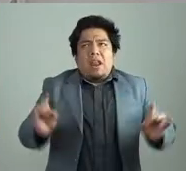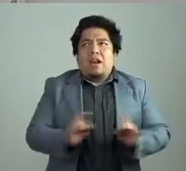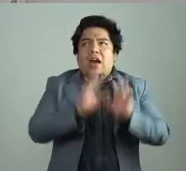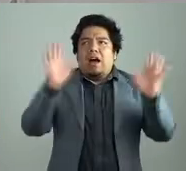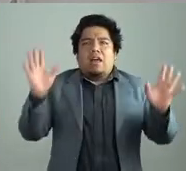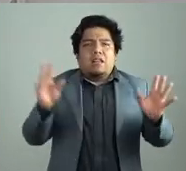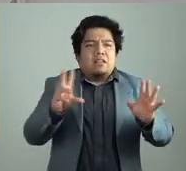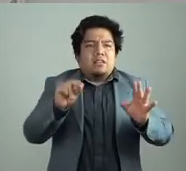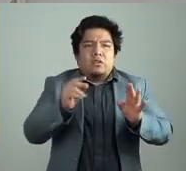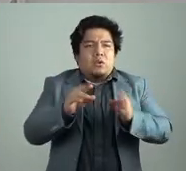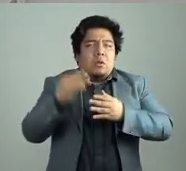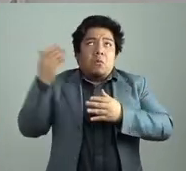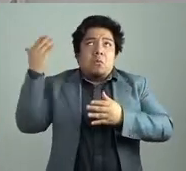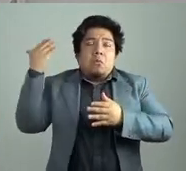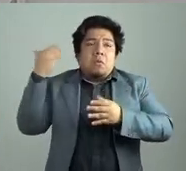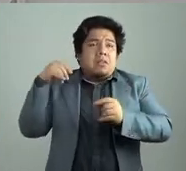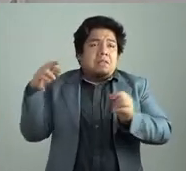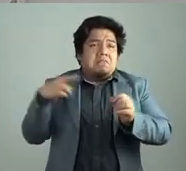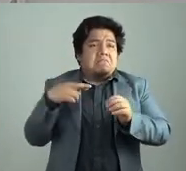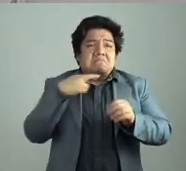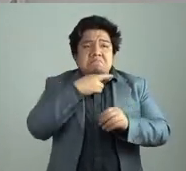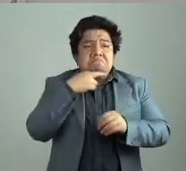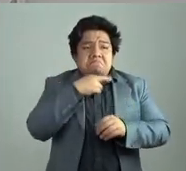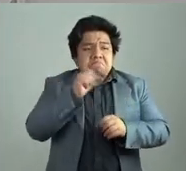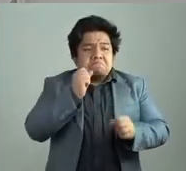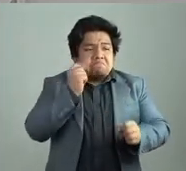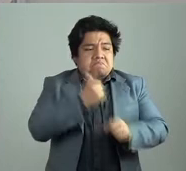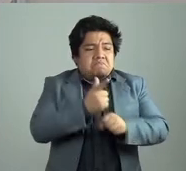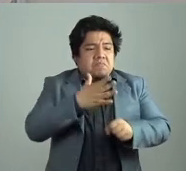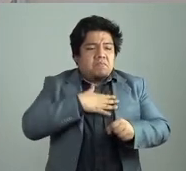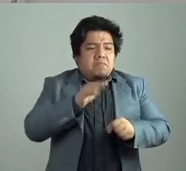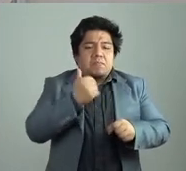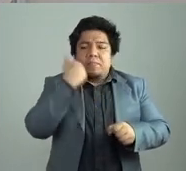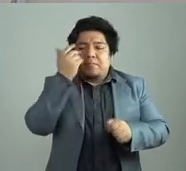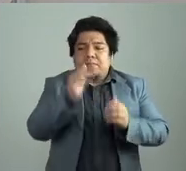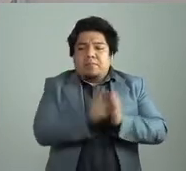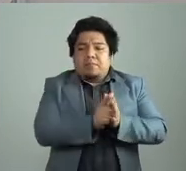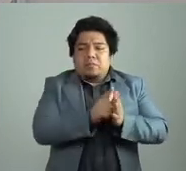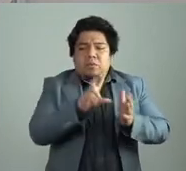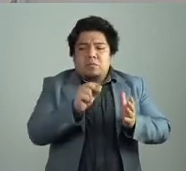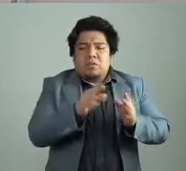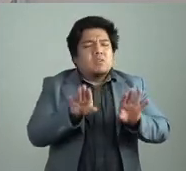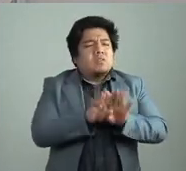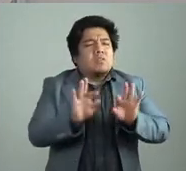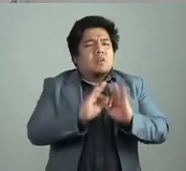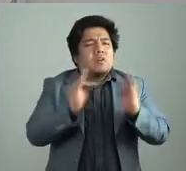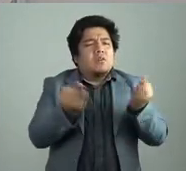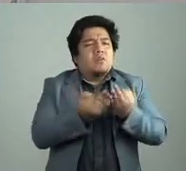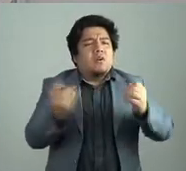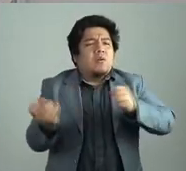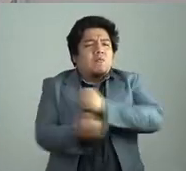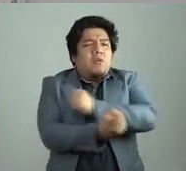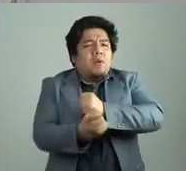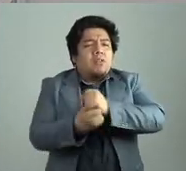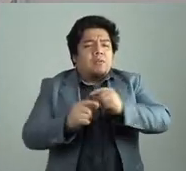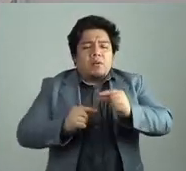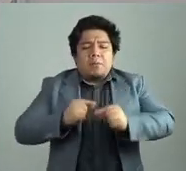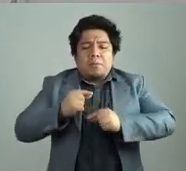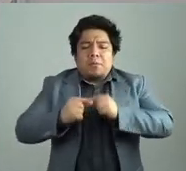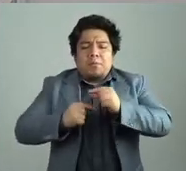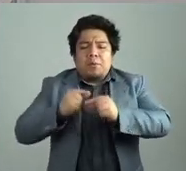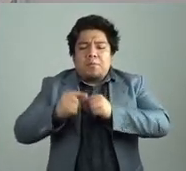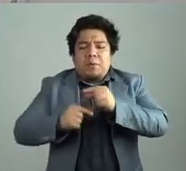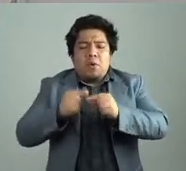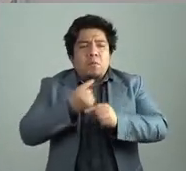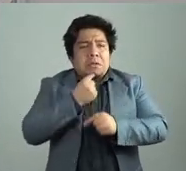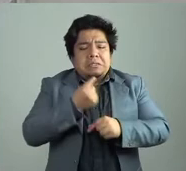una decisión que haya yo tomado de manera consciente, sino se fue dando, ¿no? Desde la infancia.